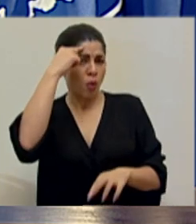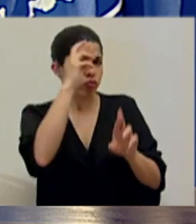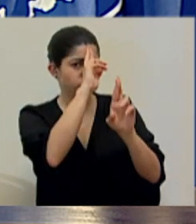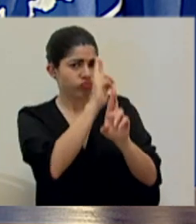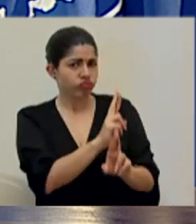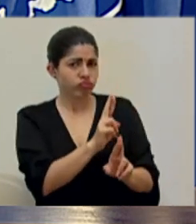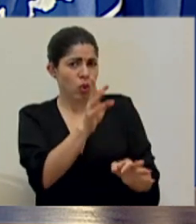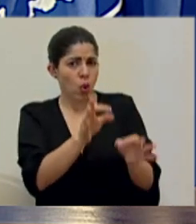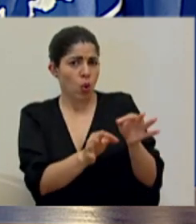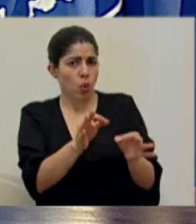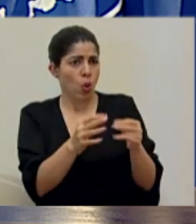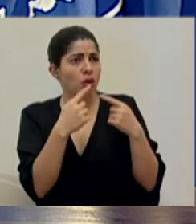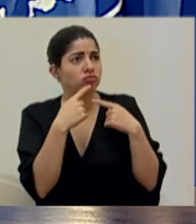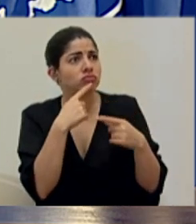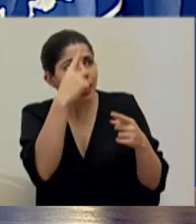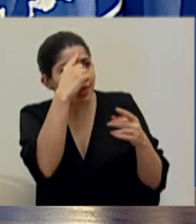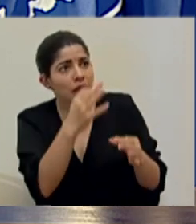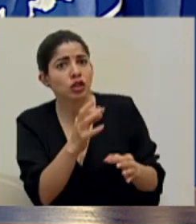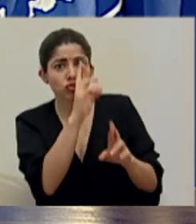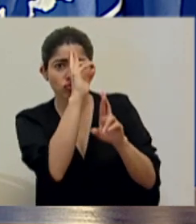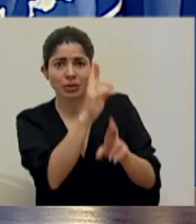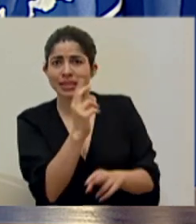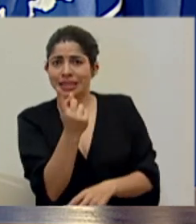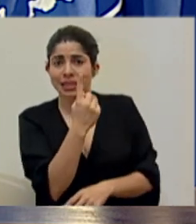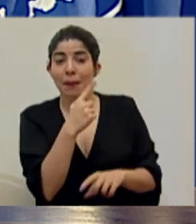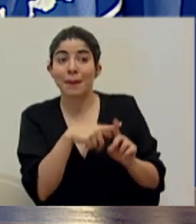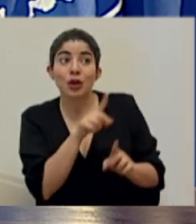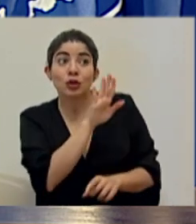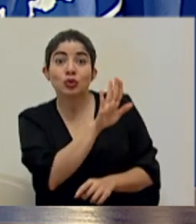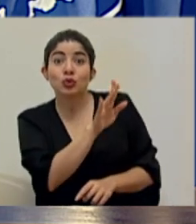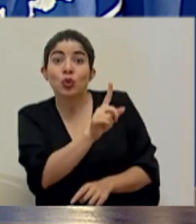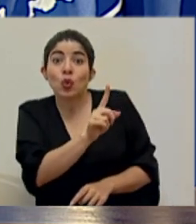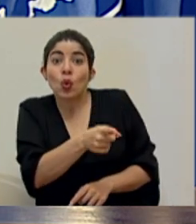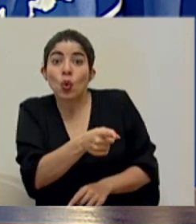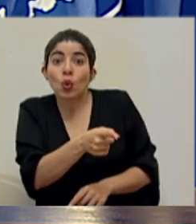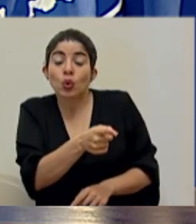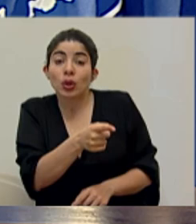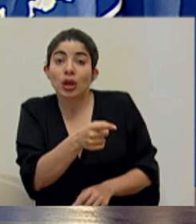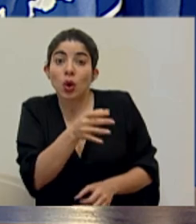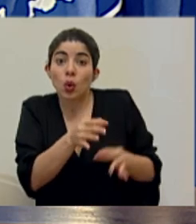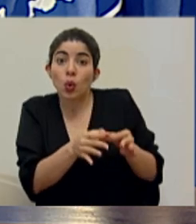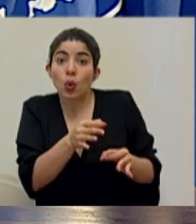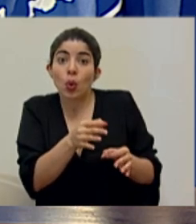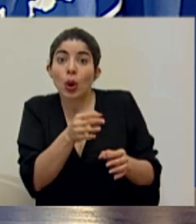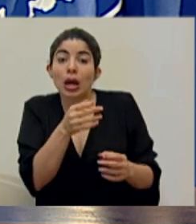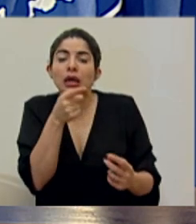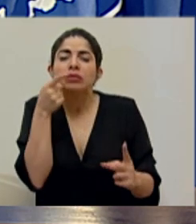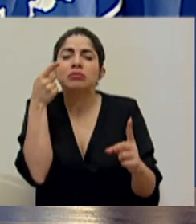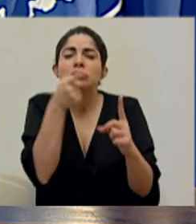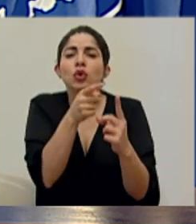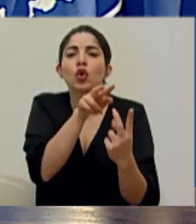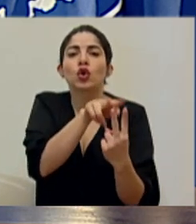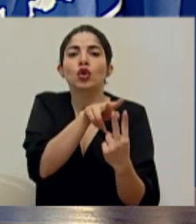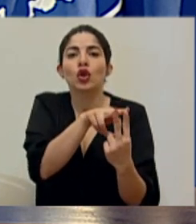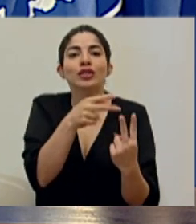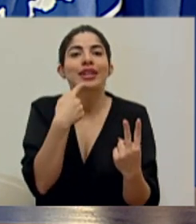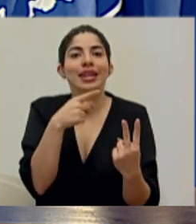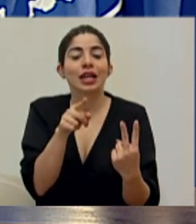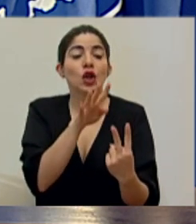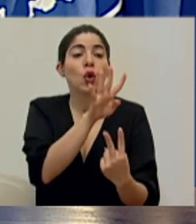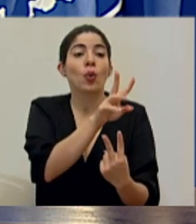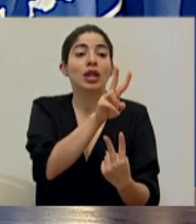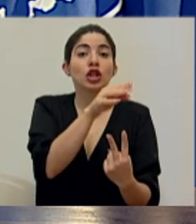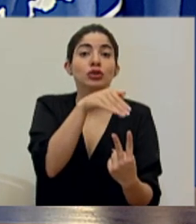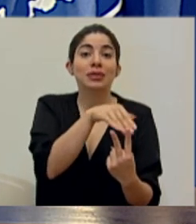República, como siempre lo ha hecho, pero esa orden del juez era específica para dos decretos, de nuevo el 42